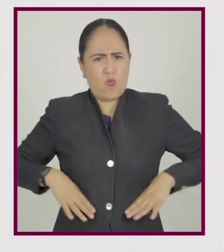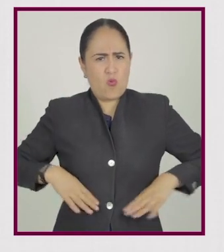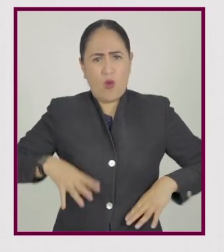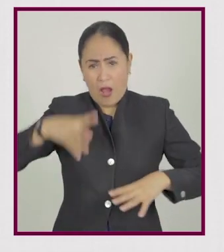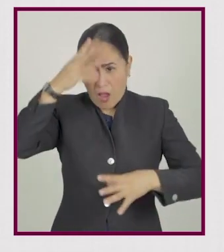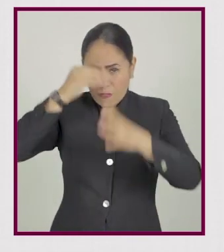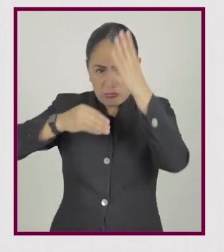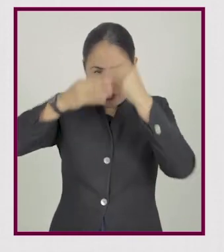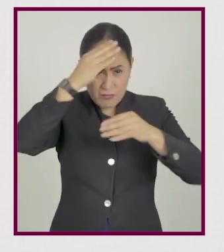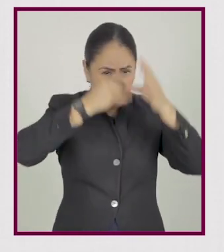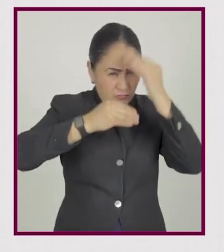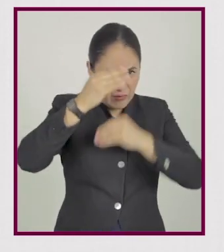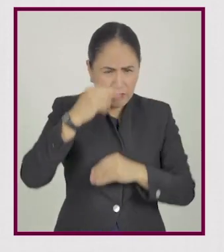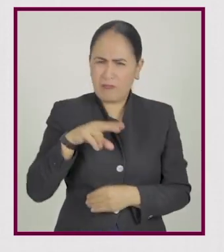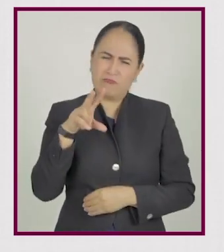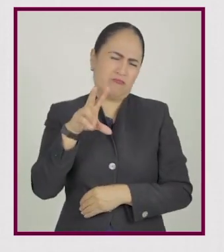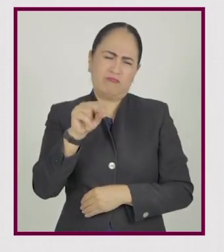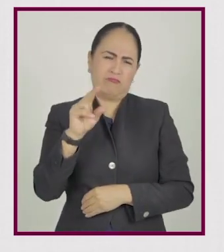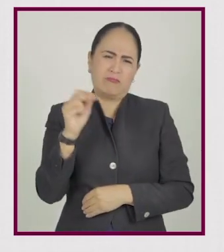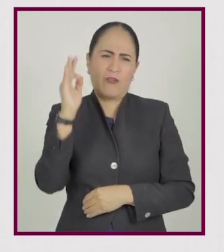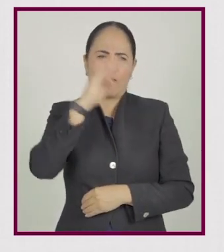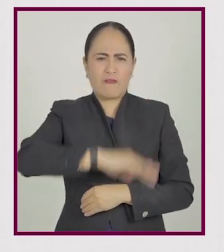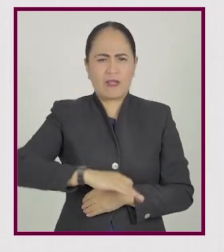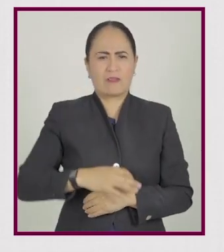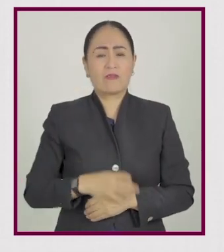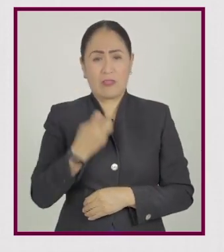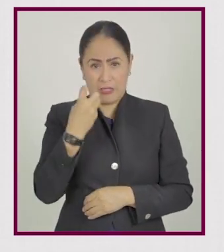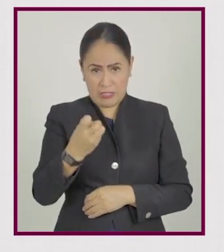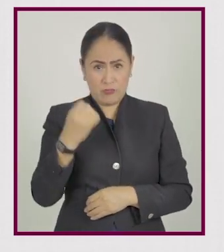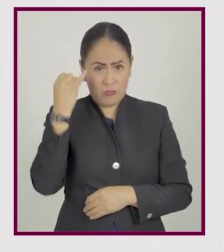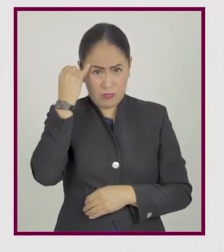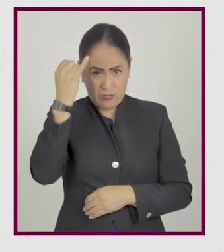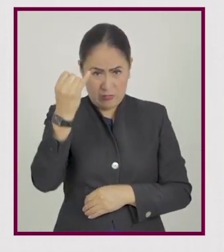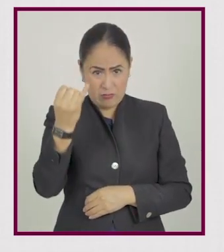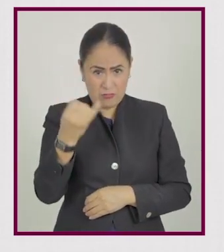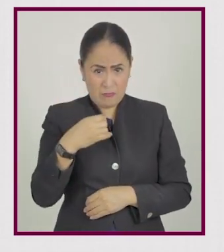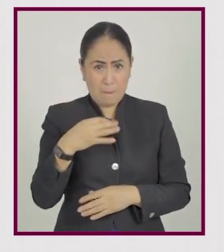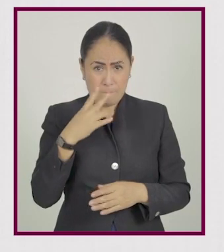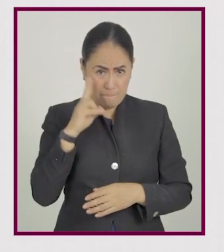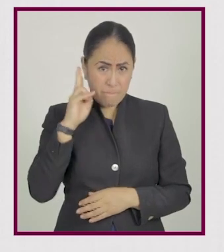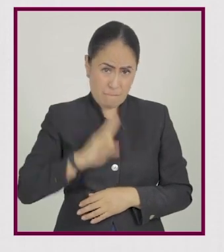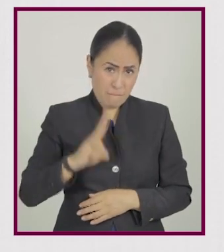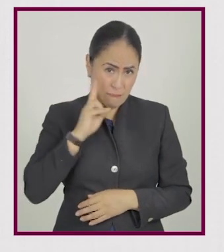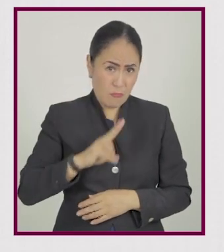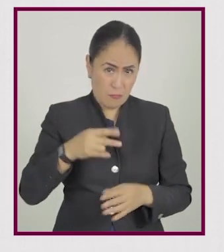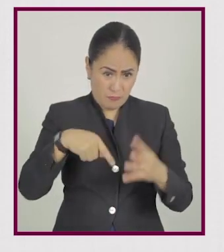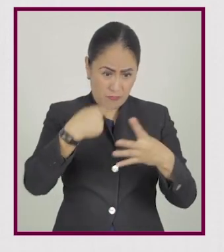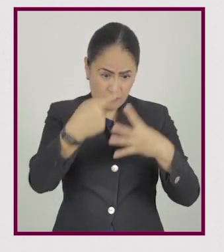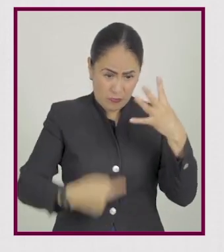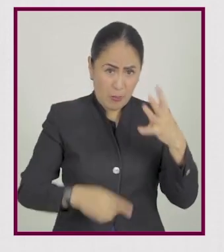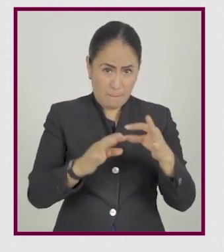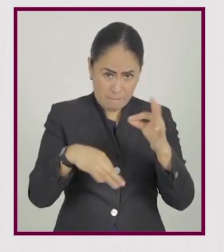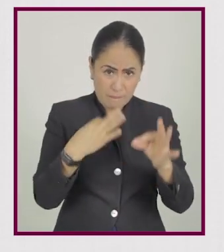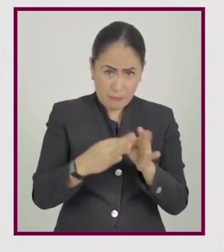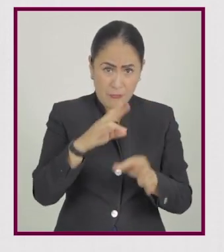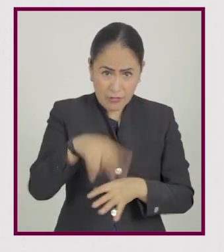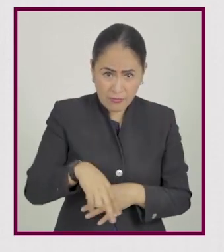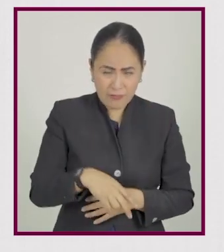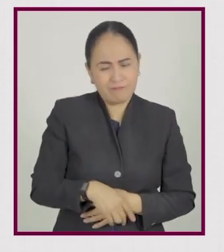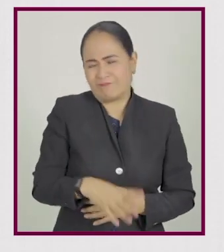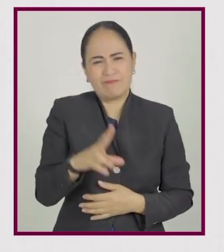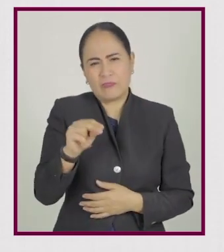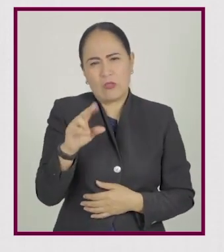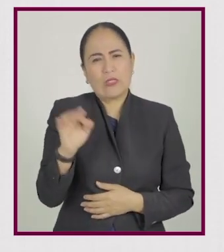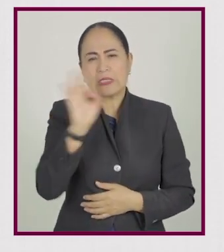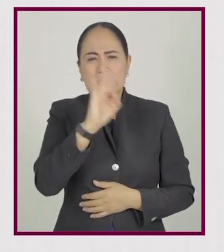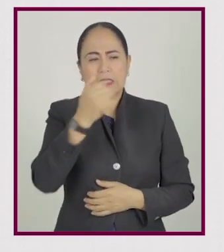predilecto. Falso. No hay estudios que den fundamento a esta teoría. Sí podemos tener preferencia